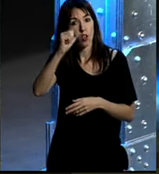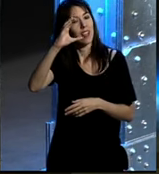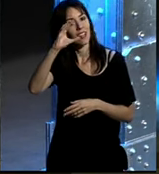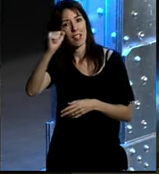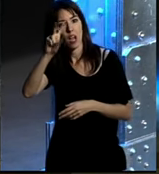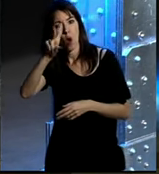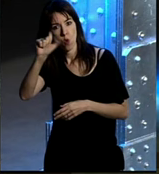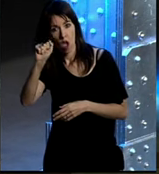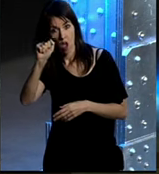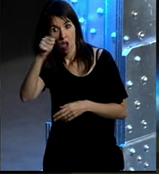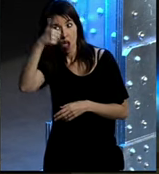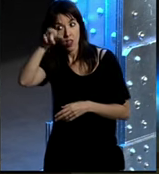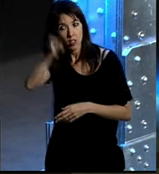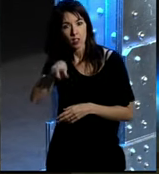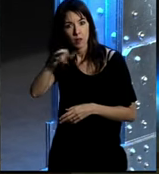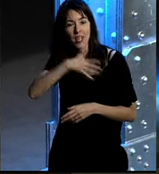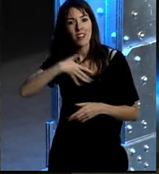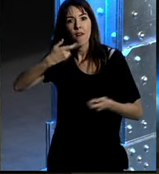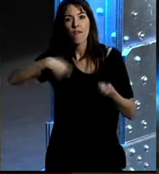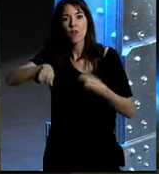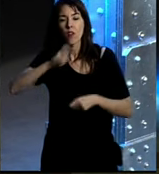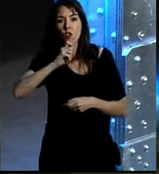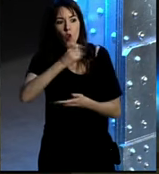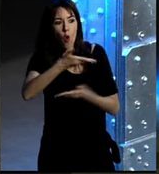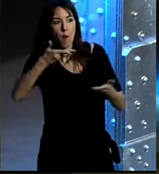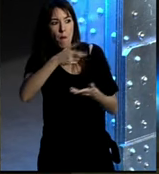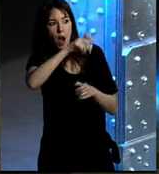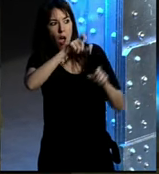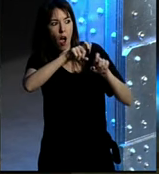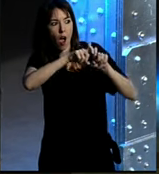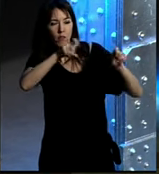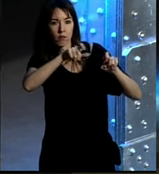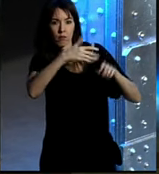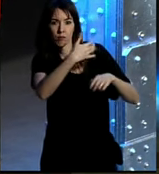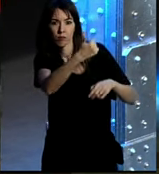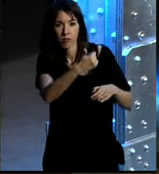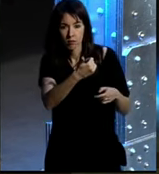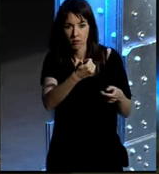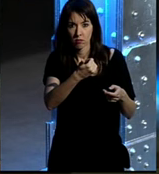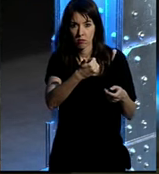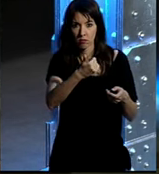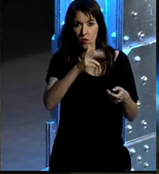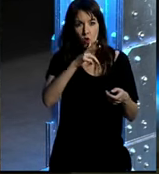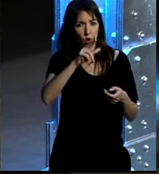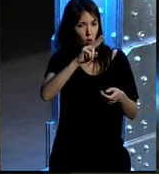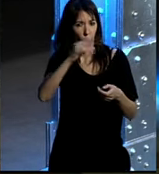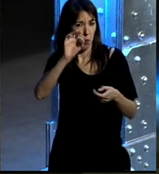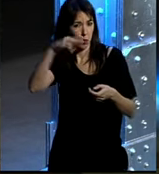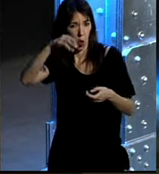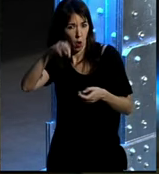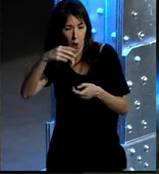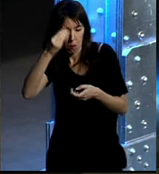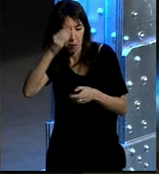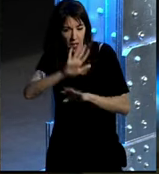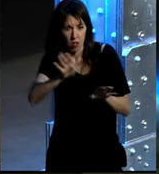tiene muy claro cómo se quiere vender ante posibles empleadores HugoCaula.com creo que es entonces